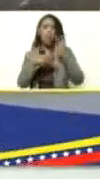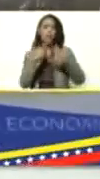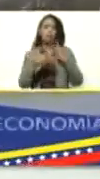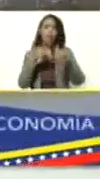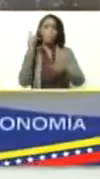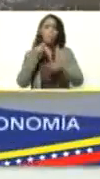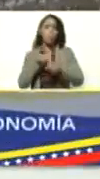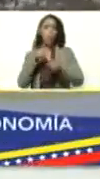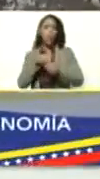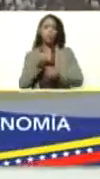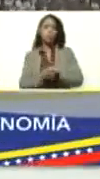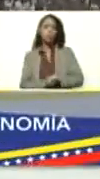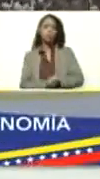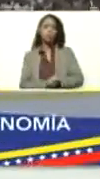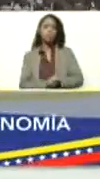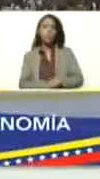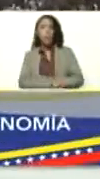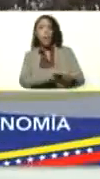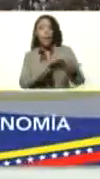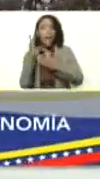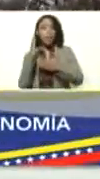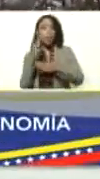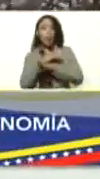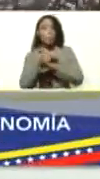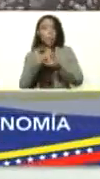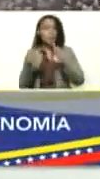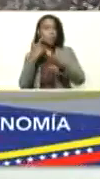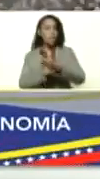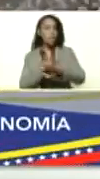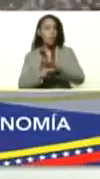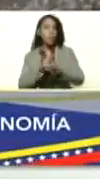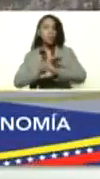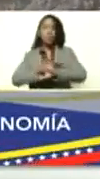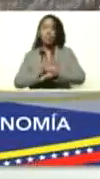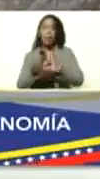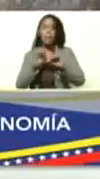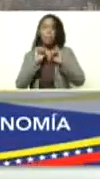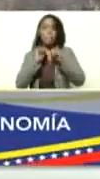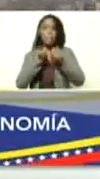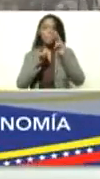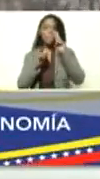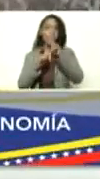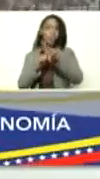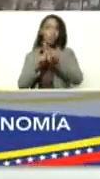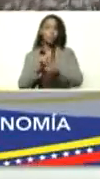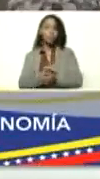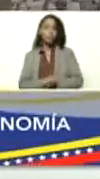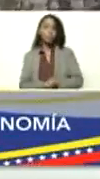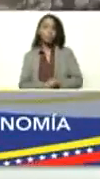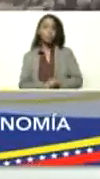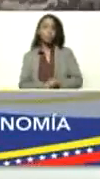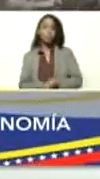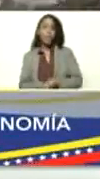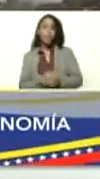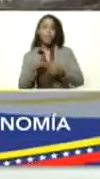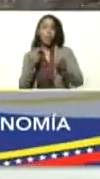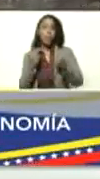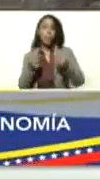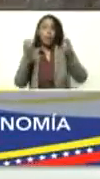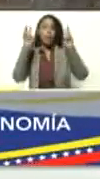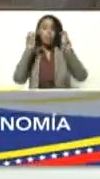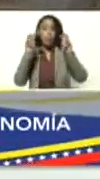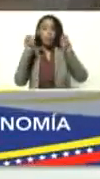el petróleo eso será a mediano plazo pero ya empezamos a verlo y una economía nueva